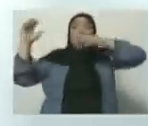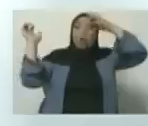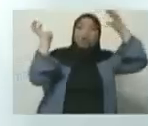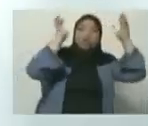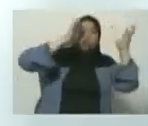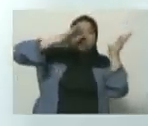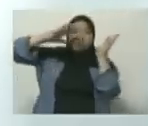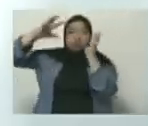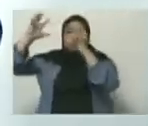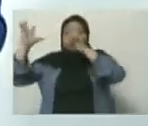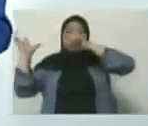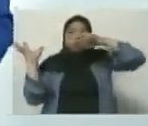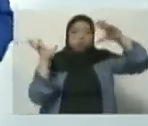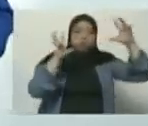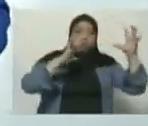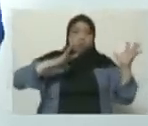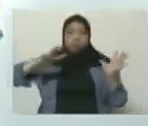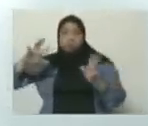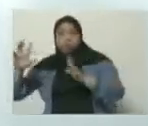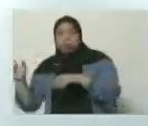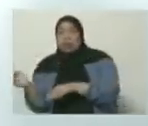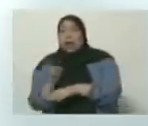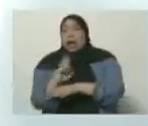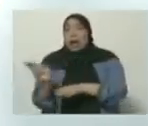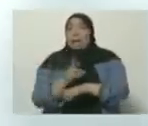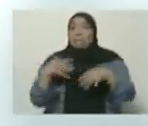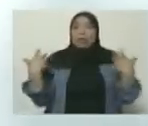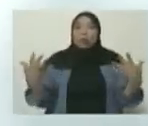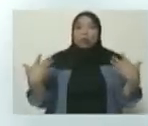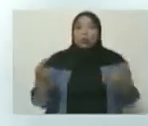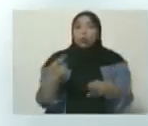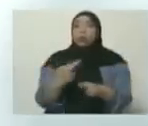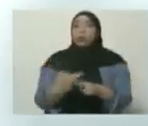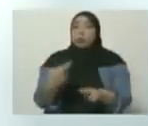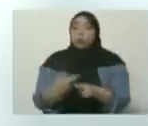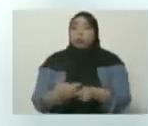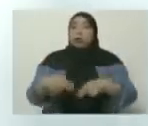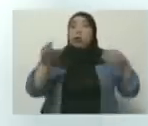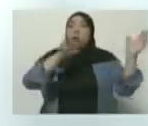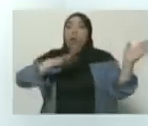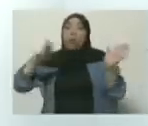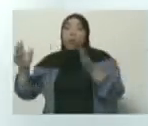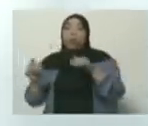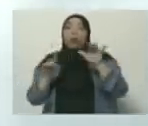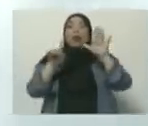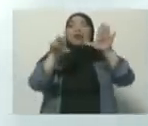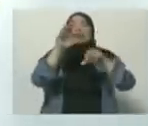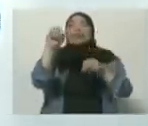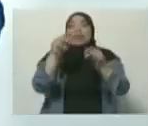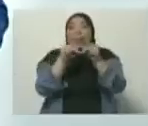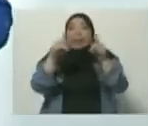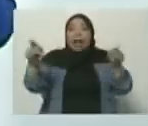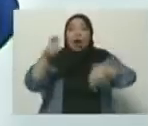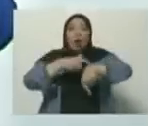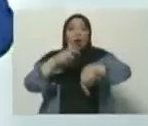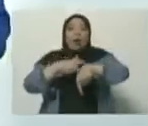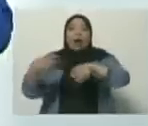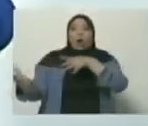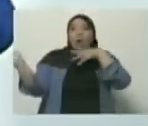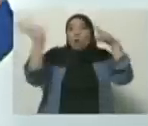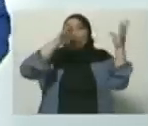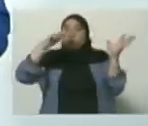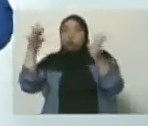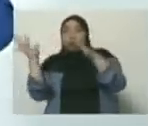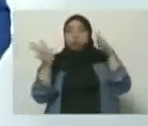con alta velocidad. Estamos hablando de vientos de 60 kilómetros por hora, que puede incluso tener